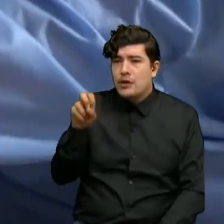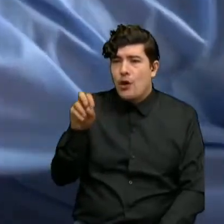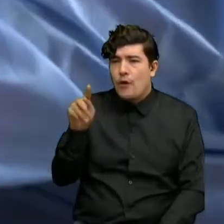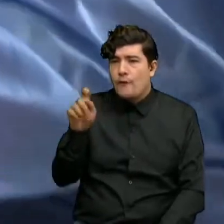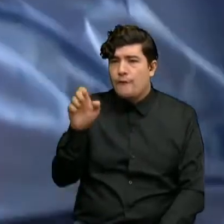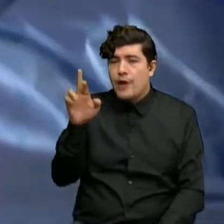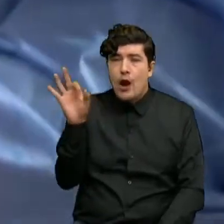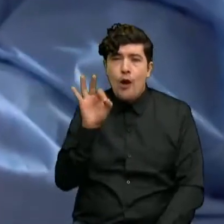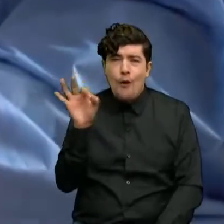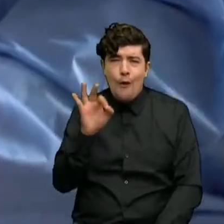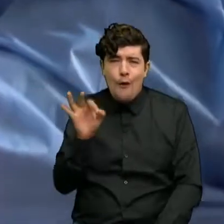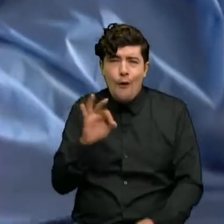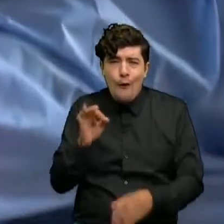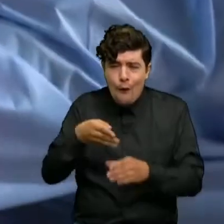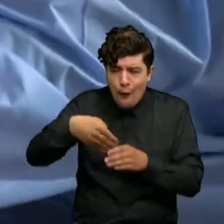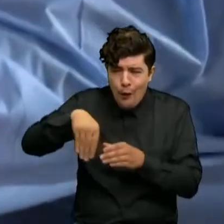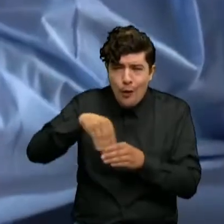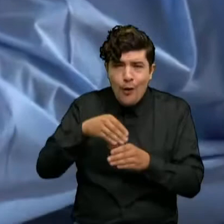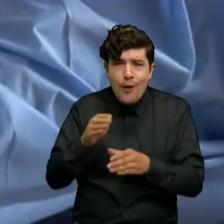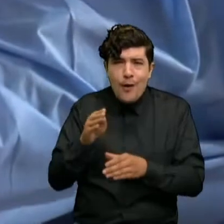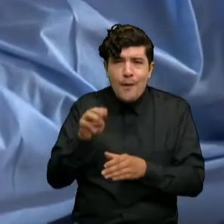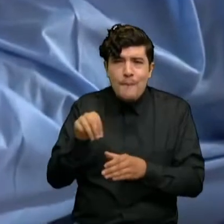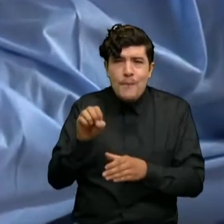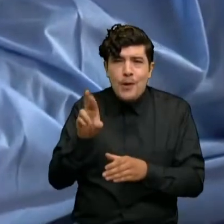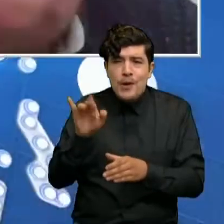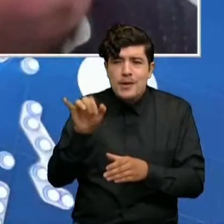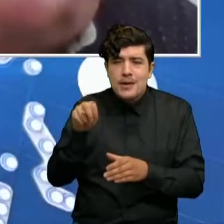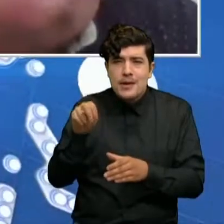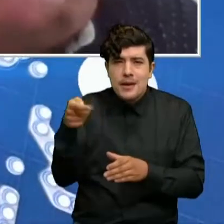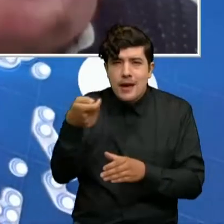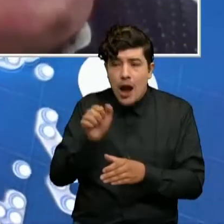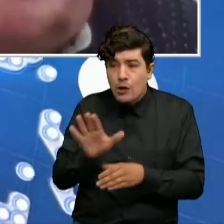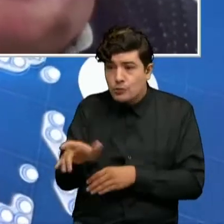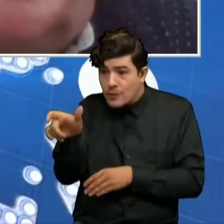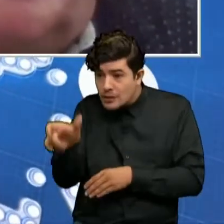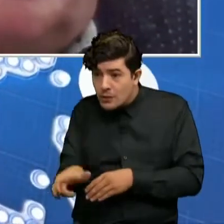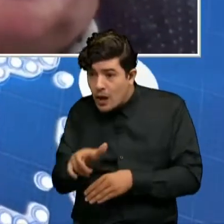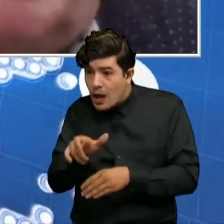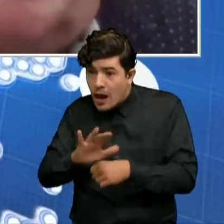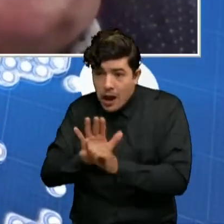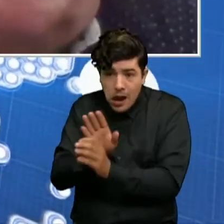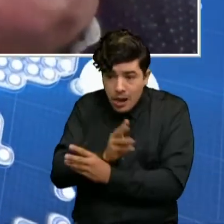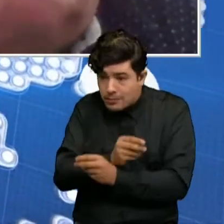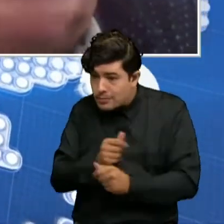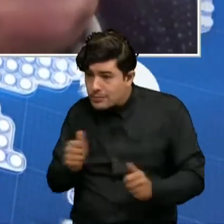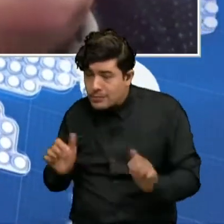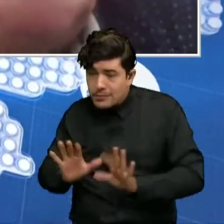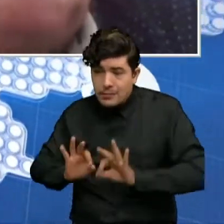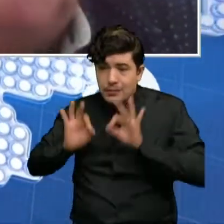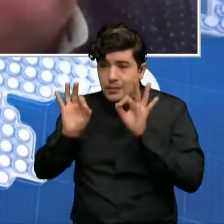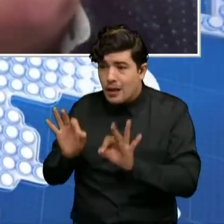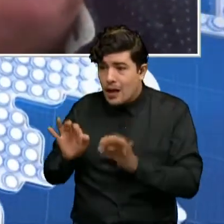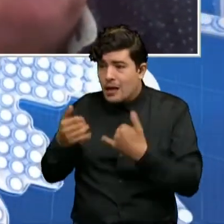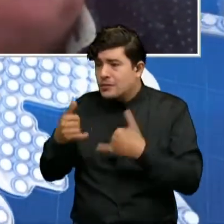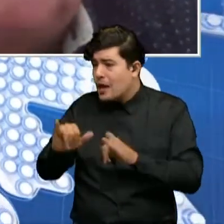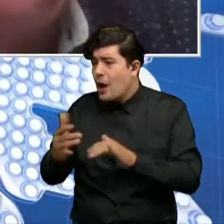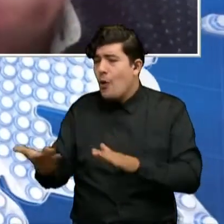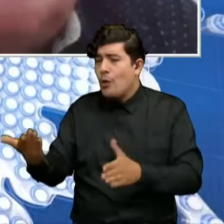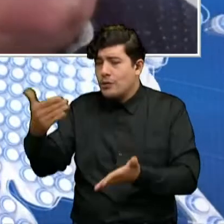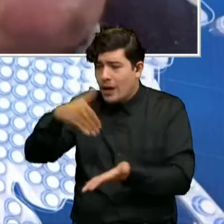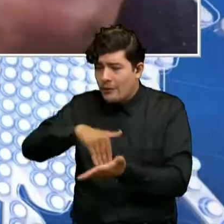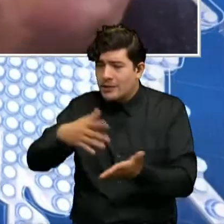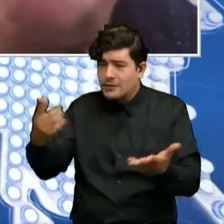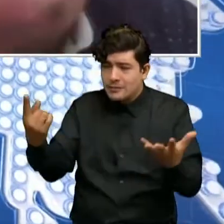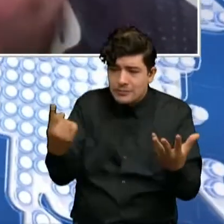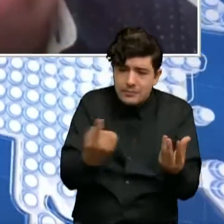Ya cuando el interno, gracias a Dios, porque definitivamente es un milagro, que no le pase nada más, inmediatamente vuelve al patio y no